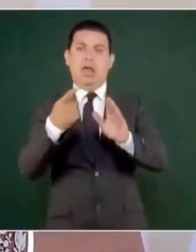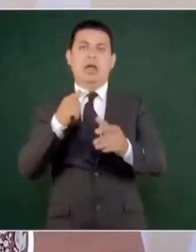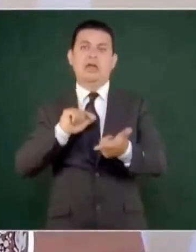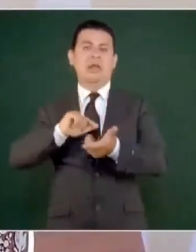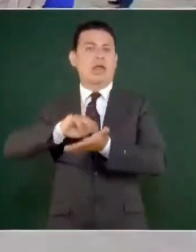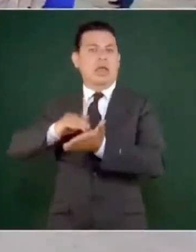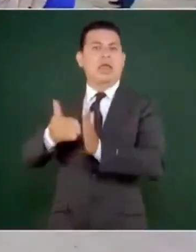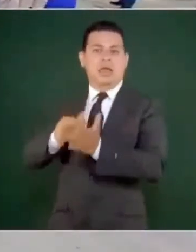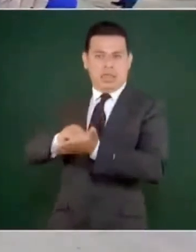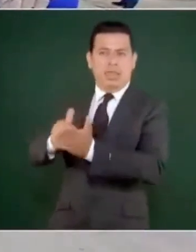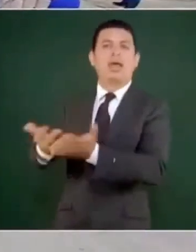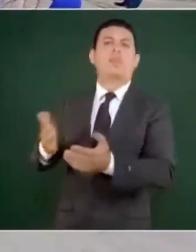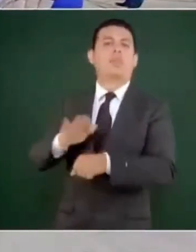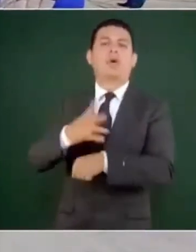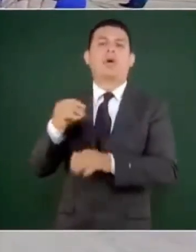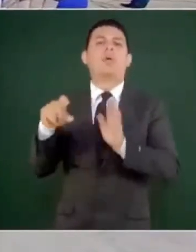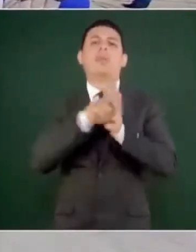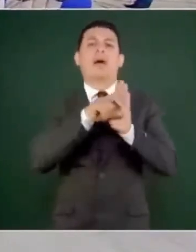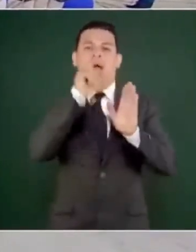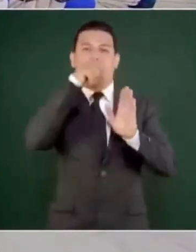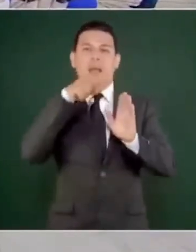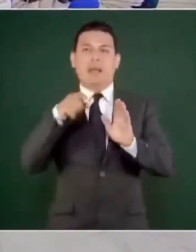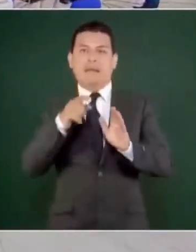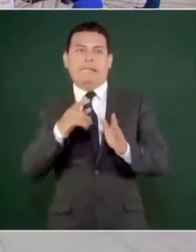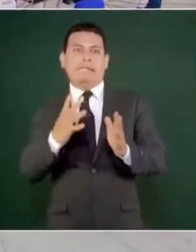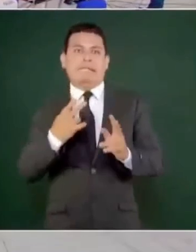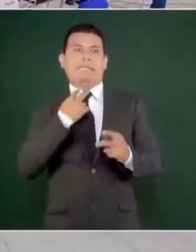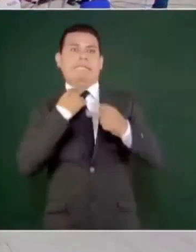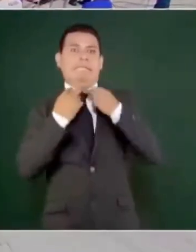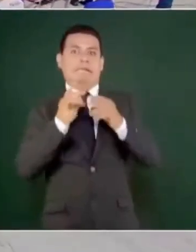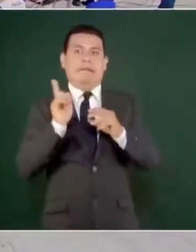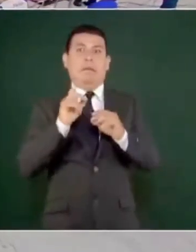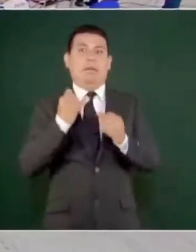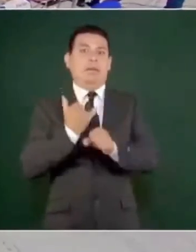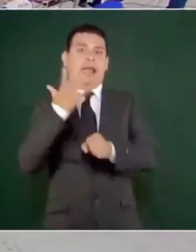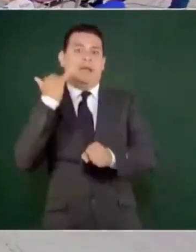Pues… si no…